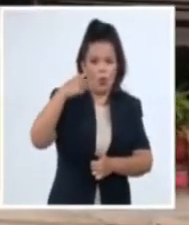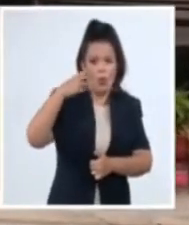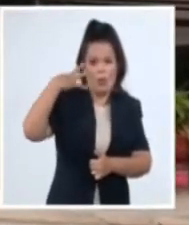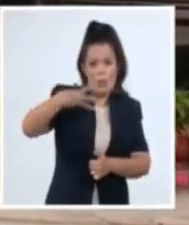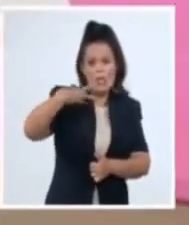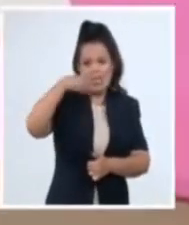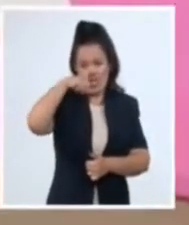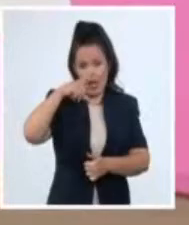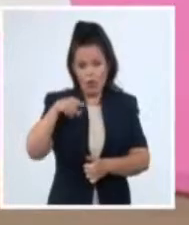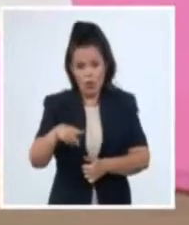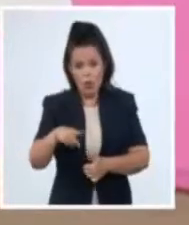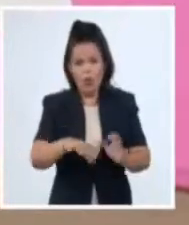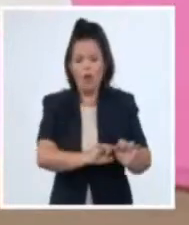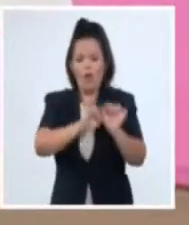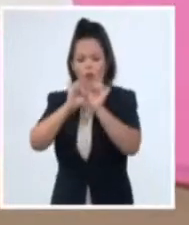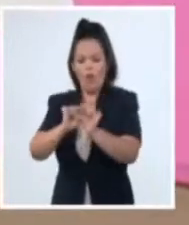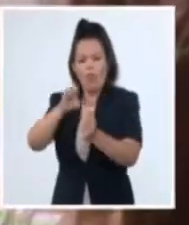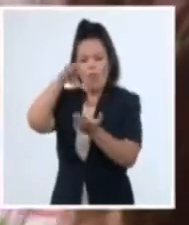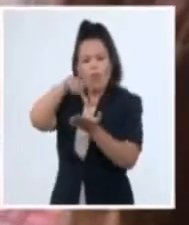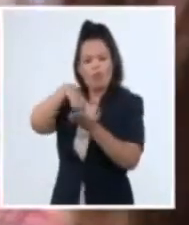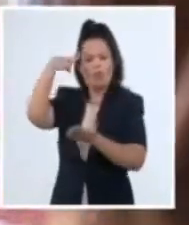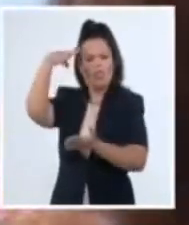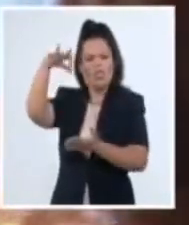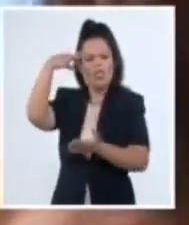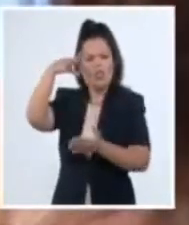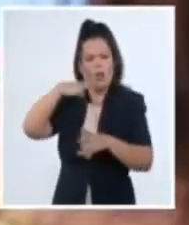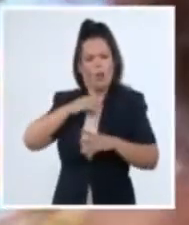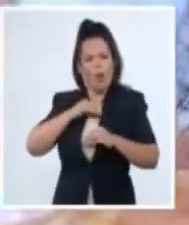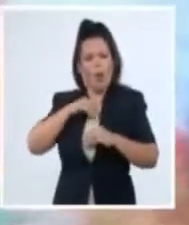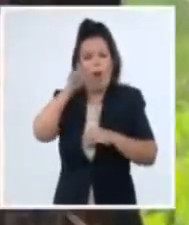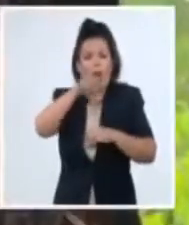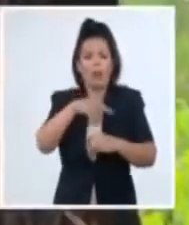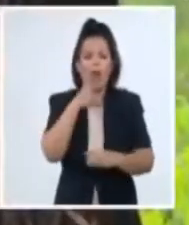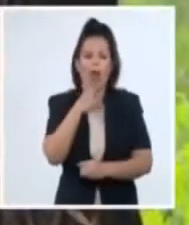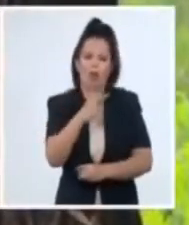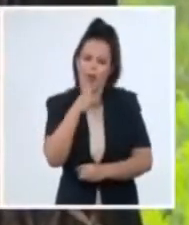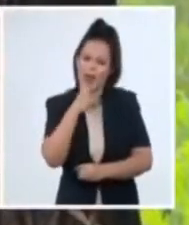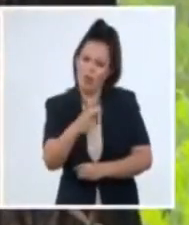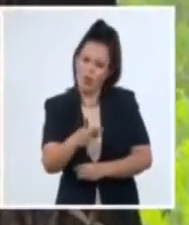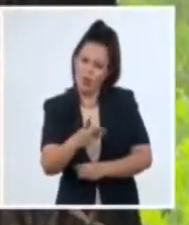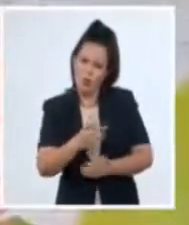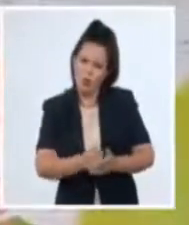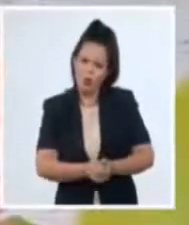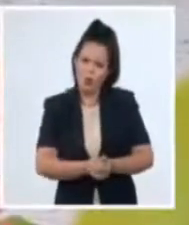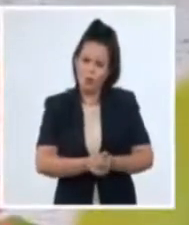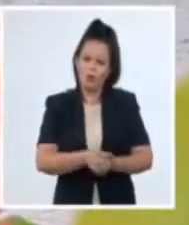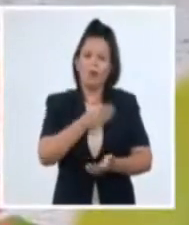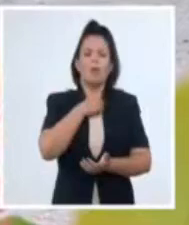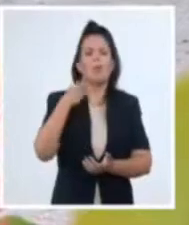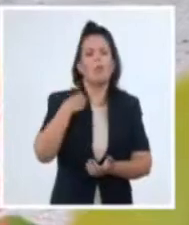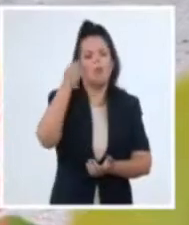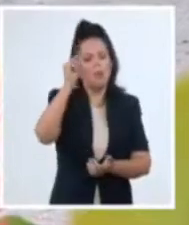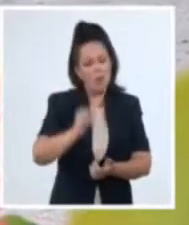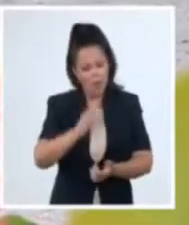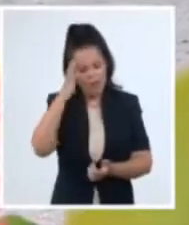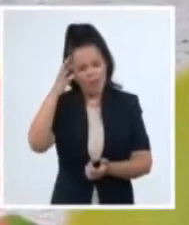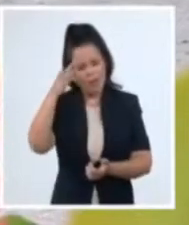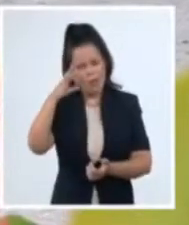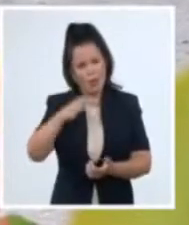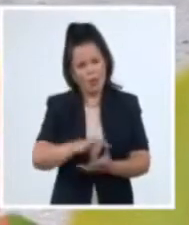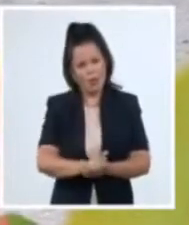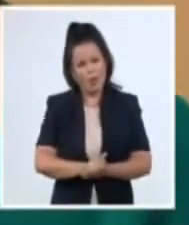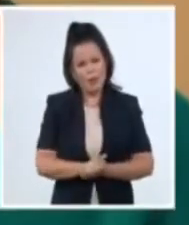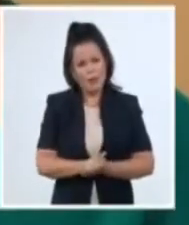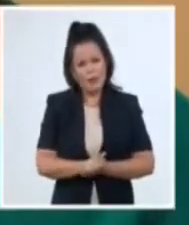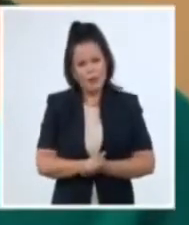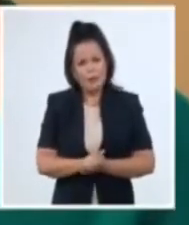el Centro Médico Psicopedagógico Modesto Fornaris, donde reciben cuidados, evaluación médica y psicológica. Desde la llegada